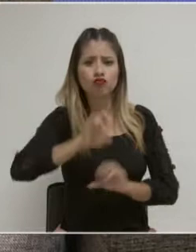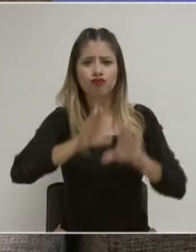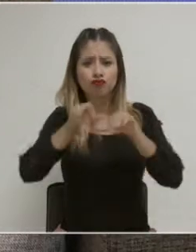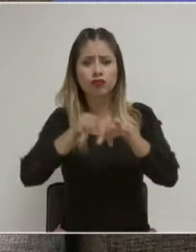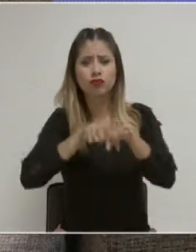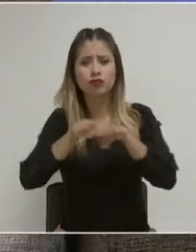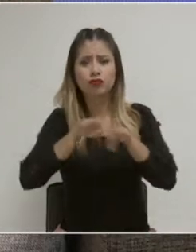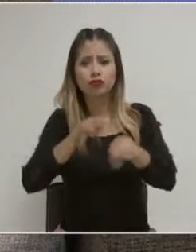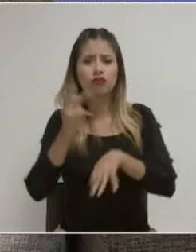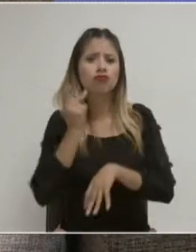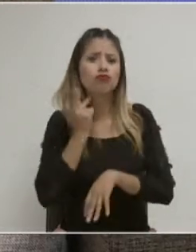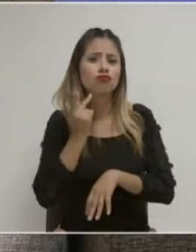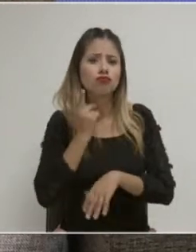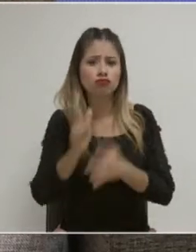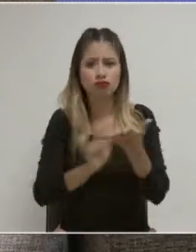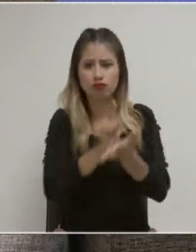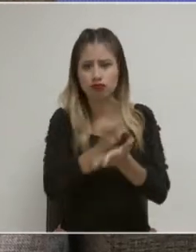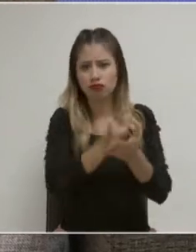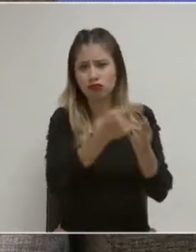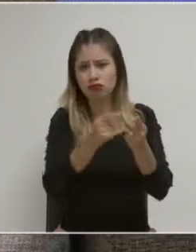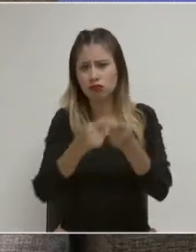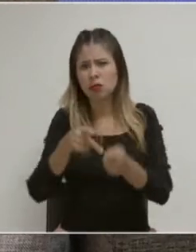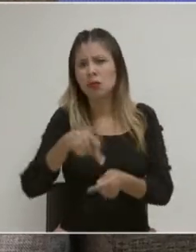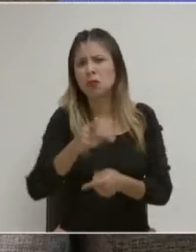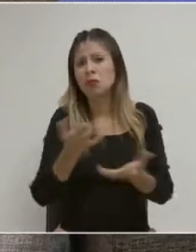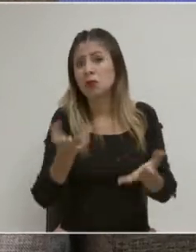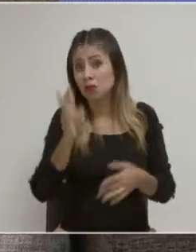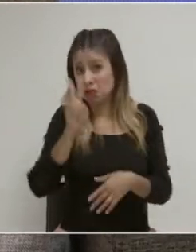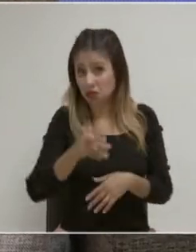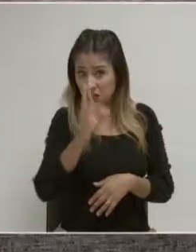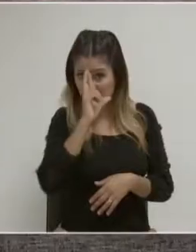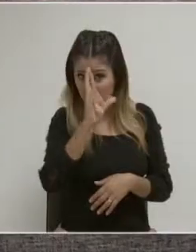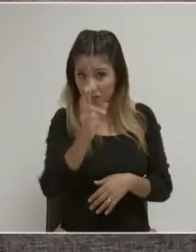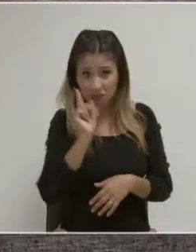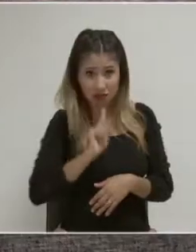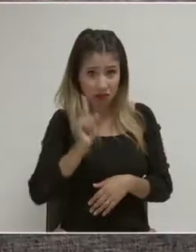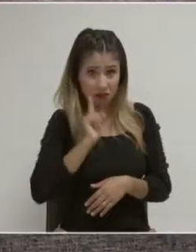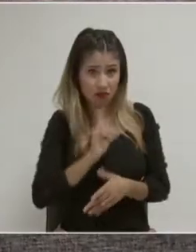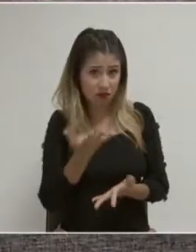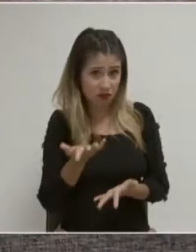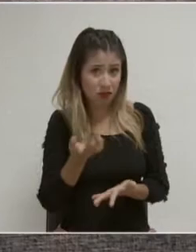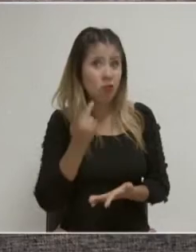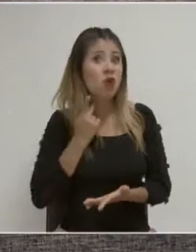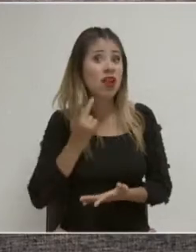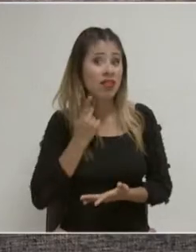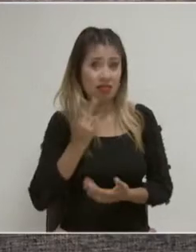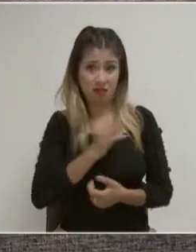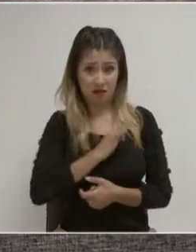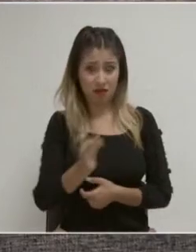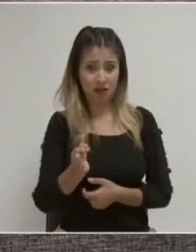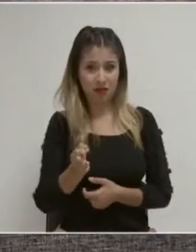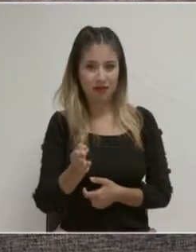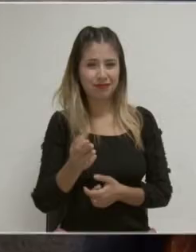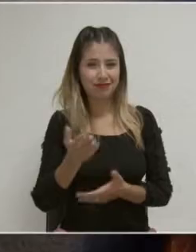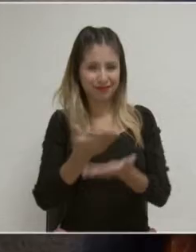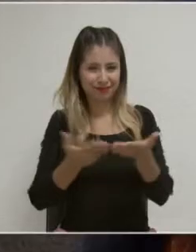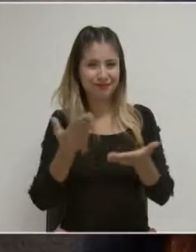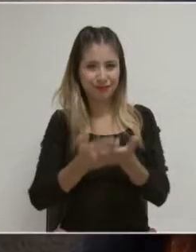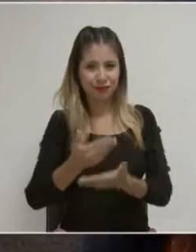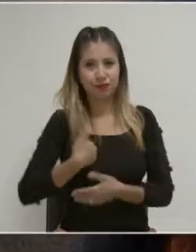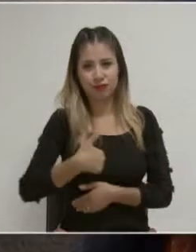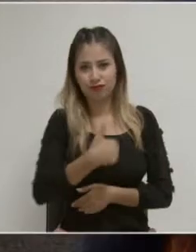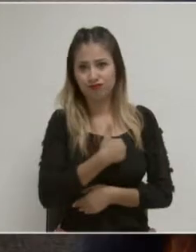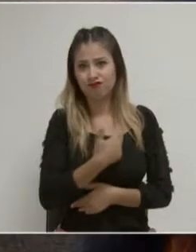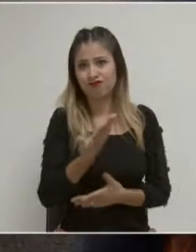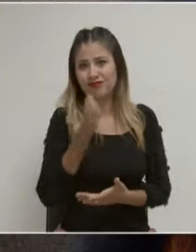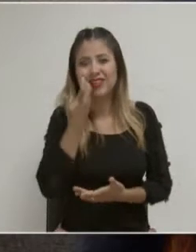espacio, que se les respete el ejercicio de la política. Ahí podemos entrar a platicar sobre la